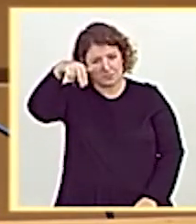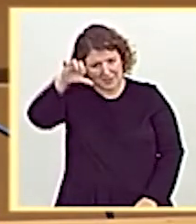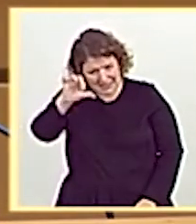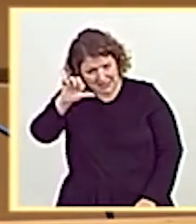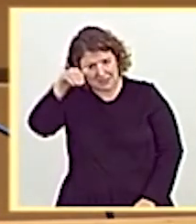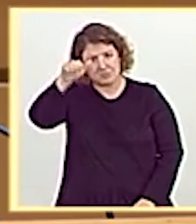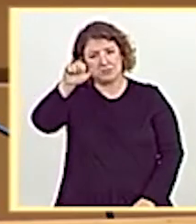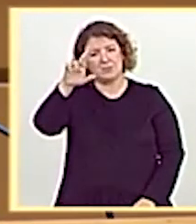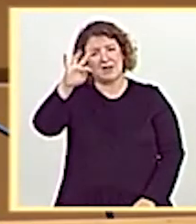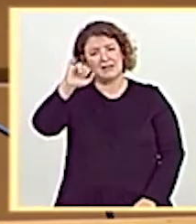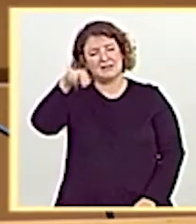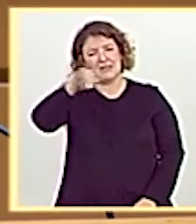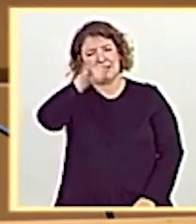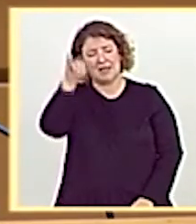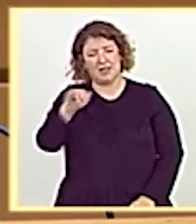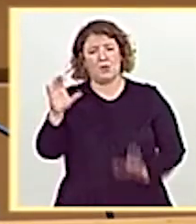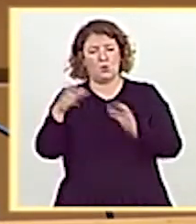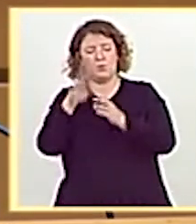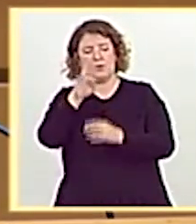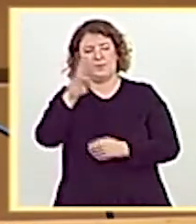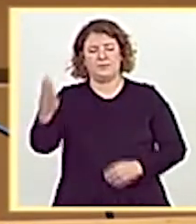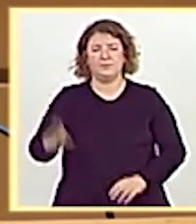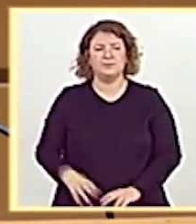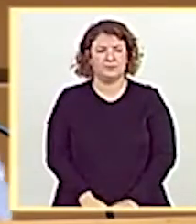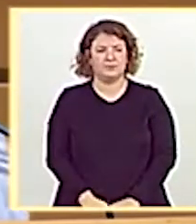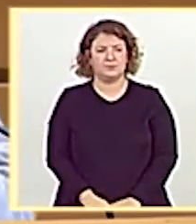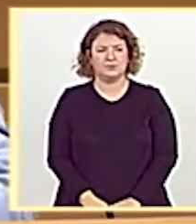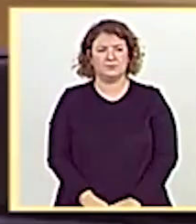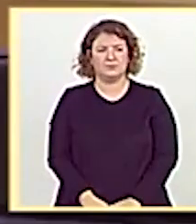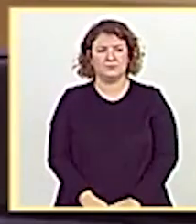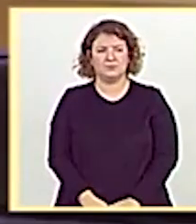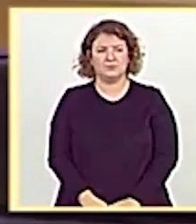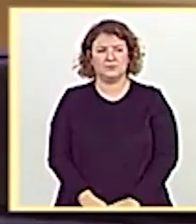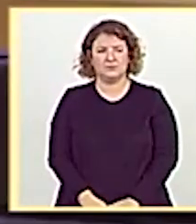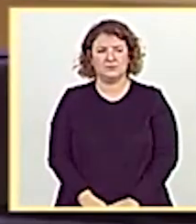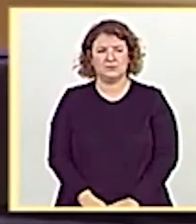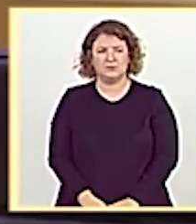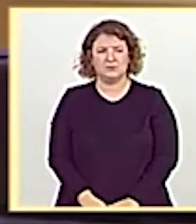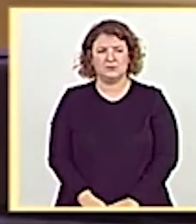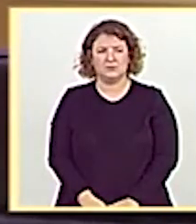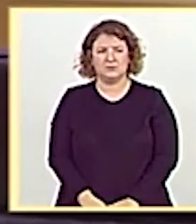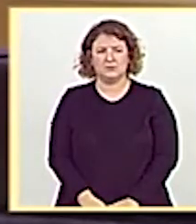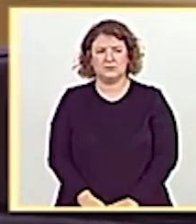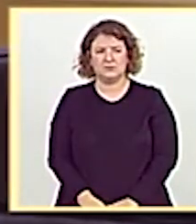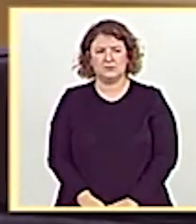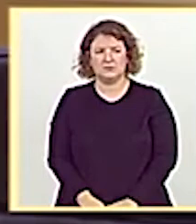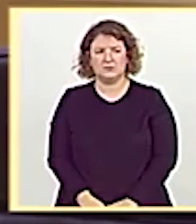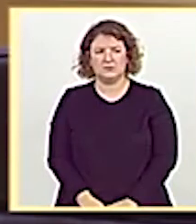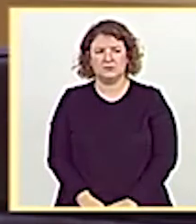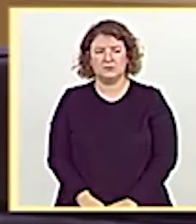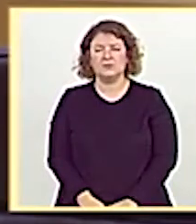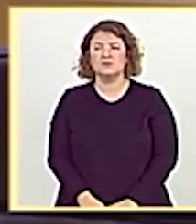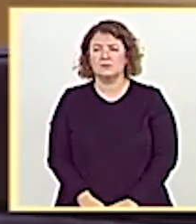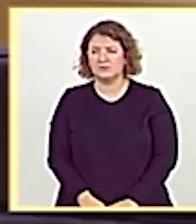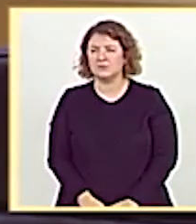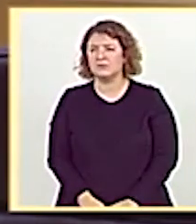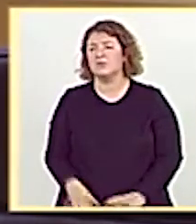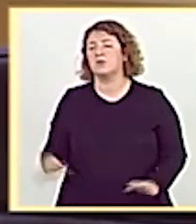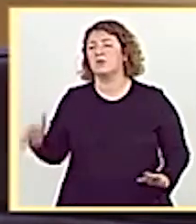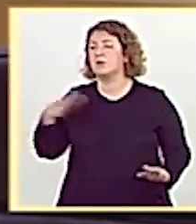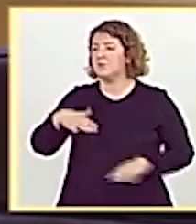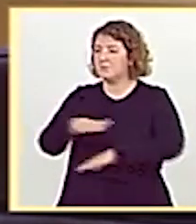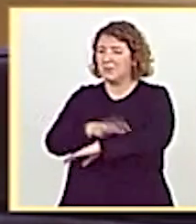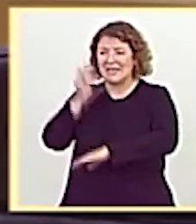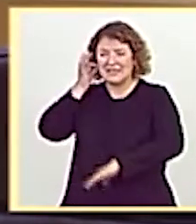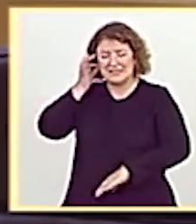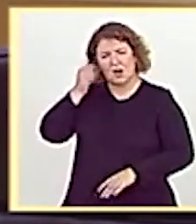Parlamentario Popular. Gracias, presidenta. Una cuestión previa. Señora ministra Montero, baje un poquito el tono,